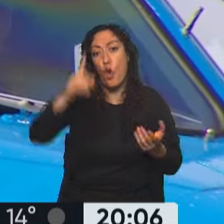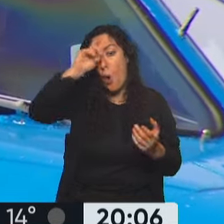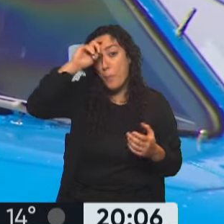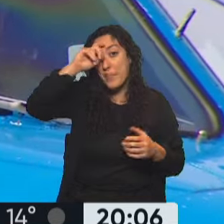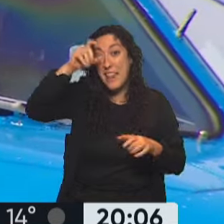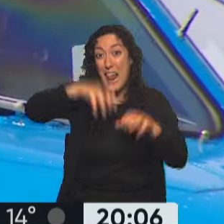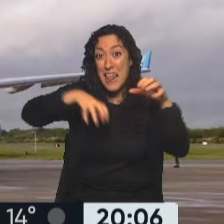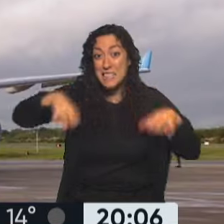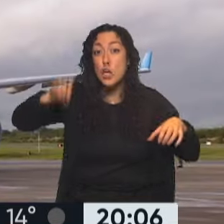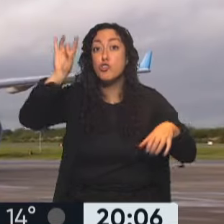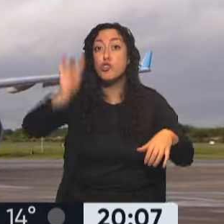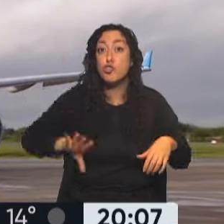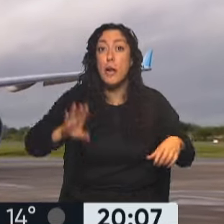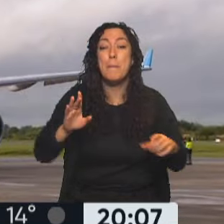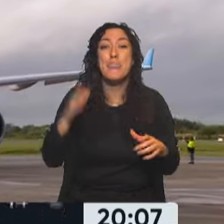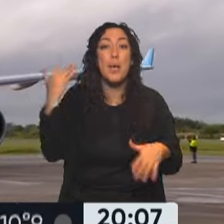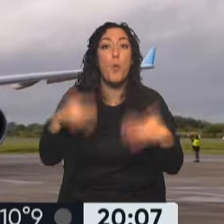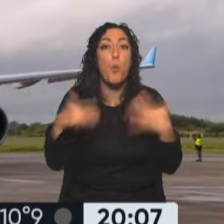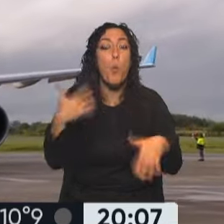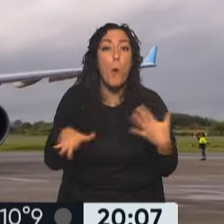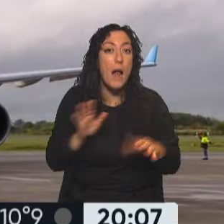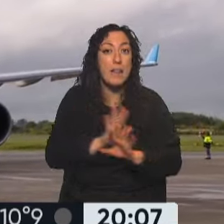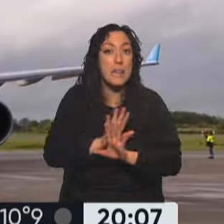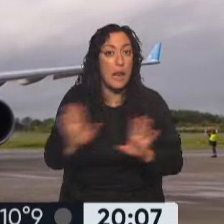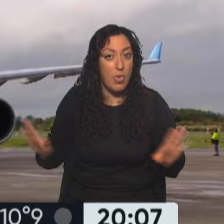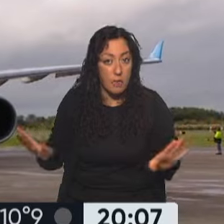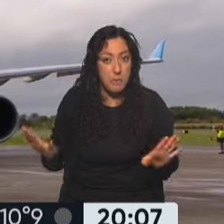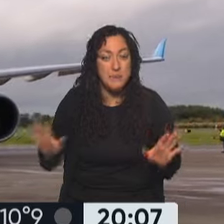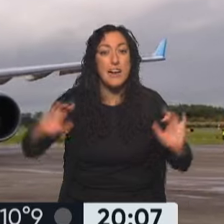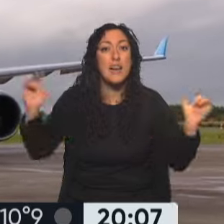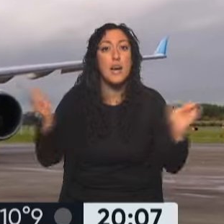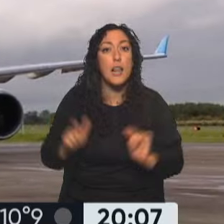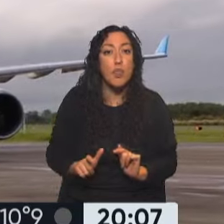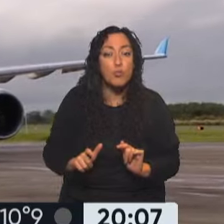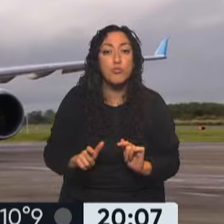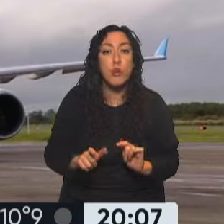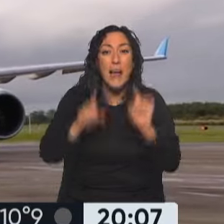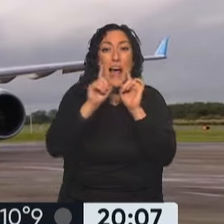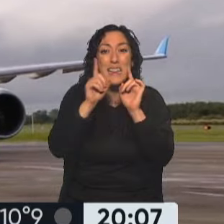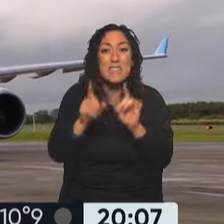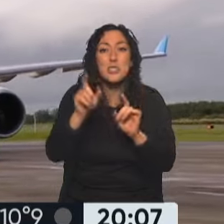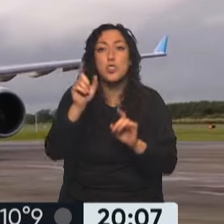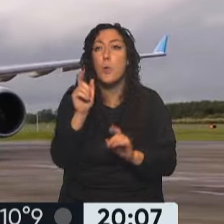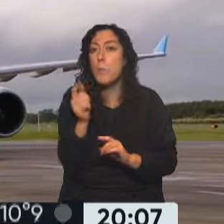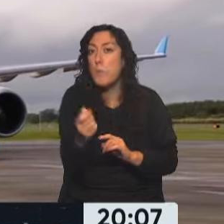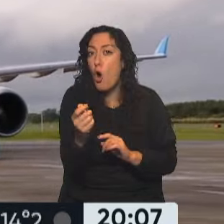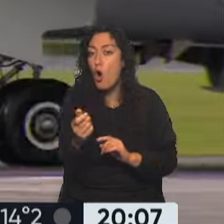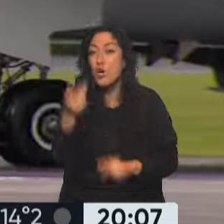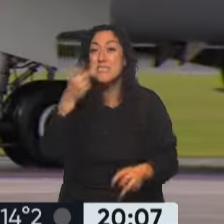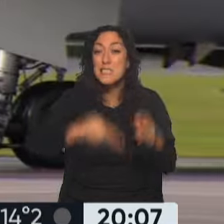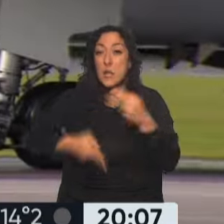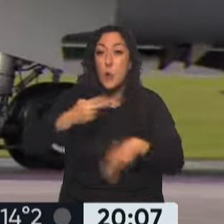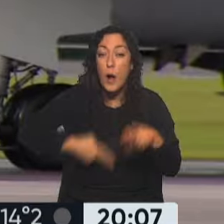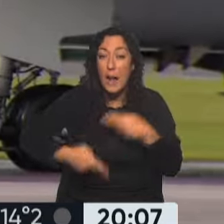simplemente van a tener una guardia para emergencias, una guardia reducida, con poca atención de personal, y las cirugías que